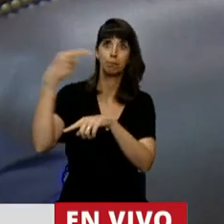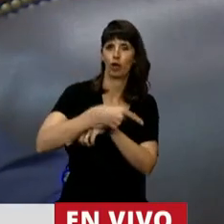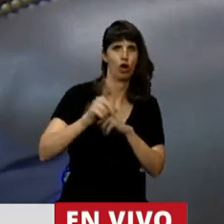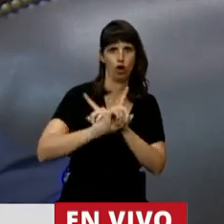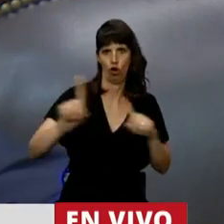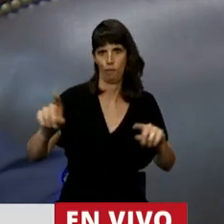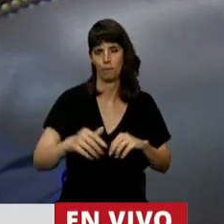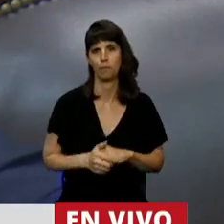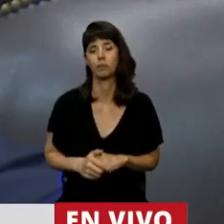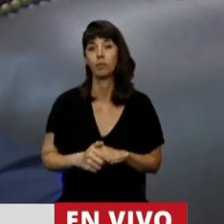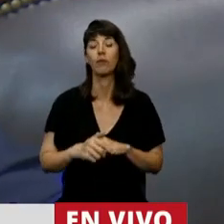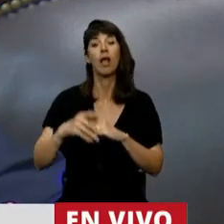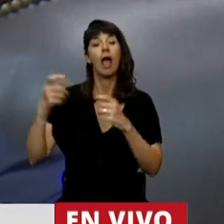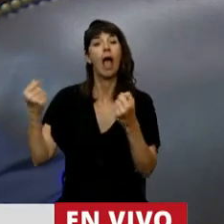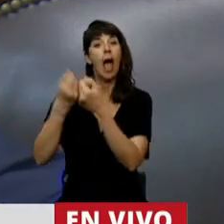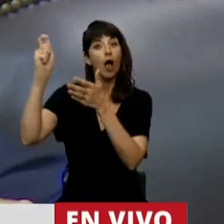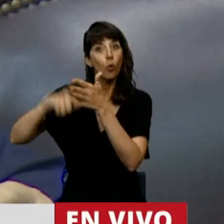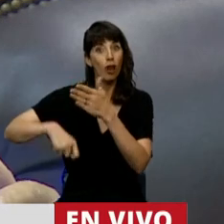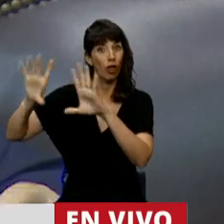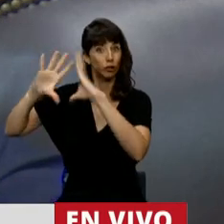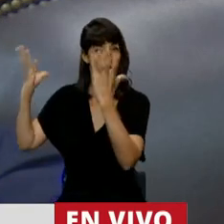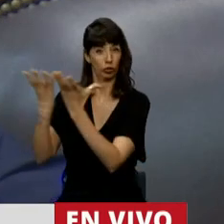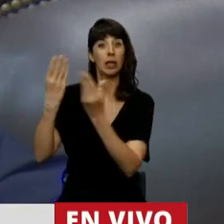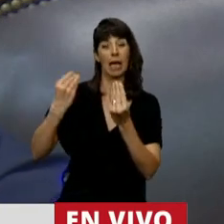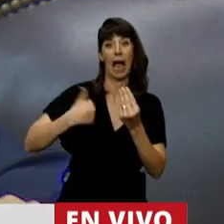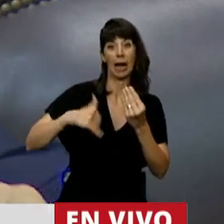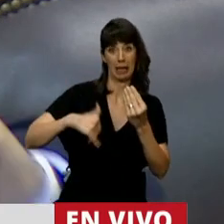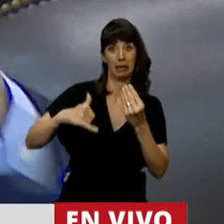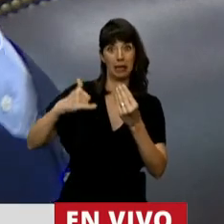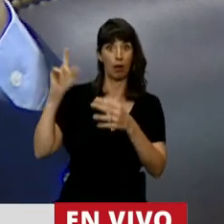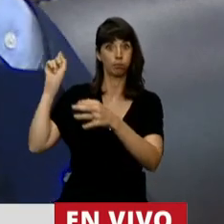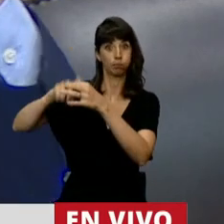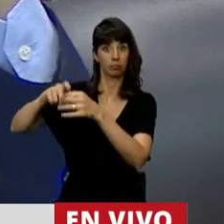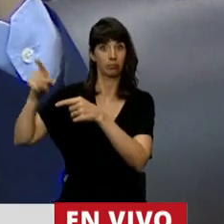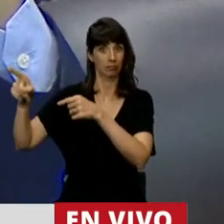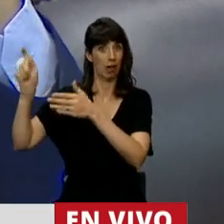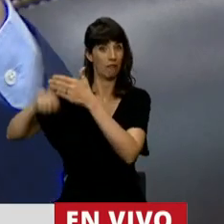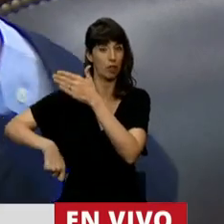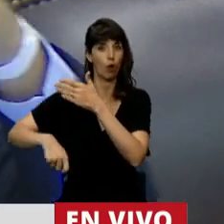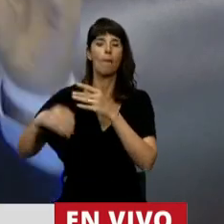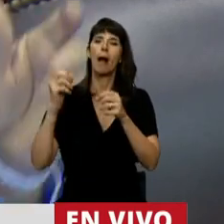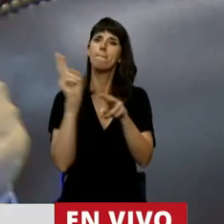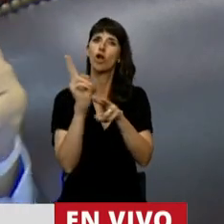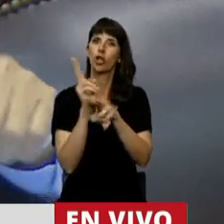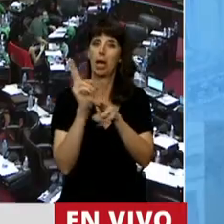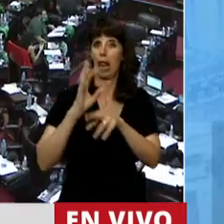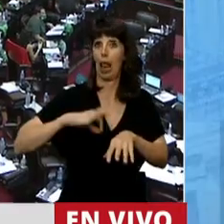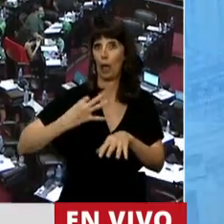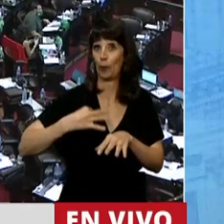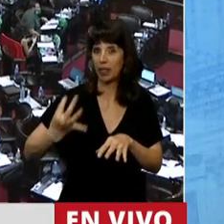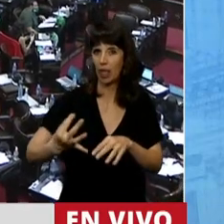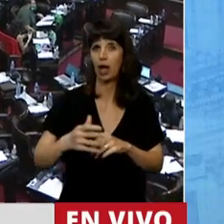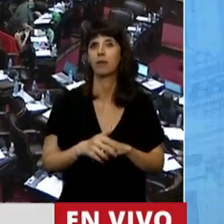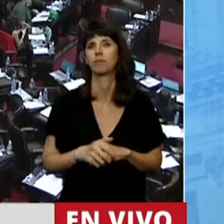Los tratados internacionales que la Argentina se comprometió a proteger la vida son fundamentalmente